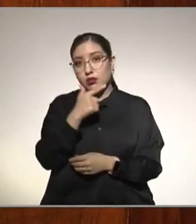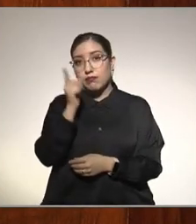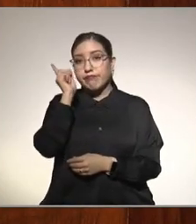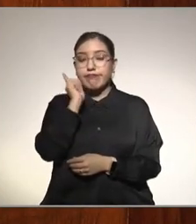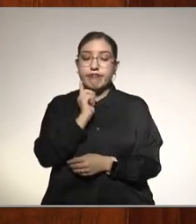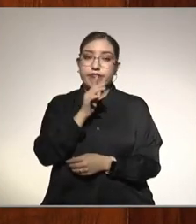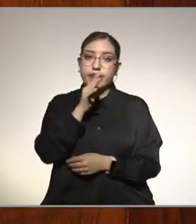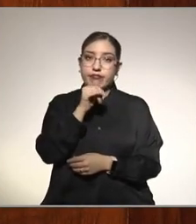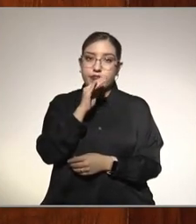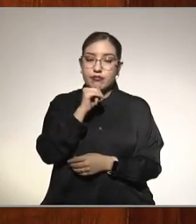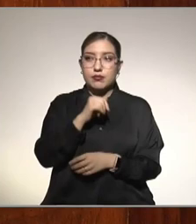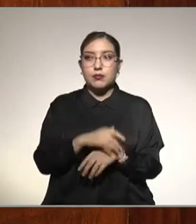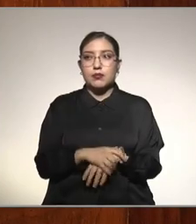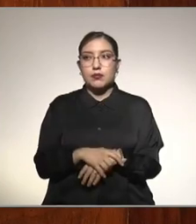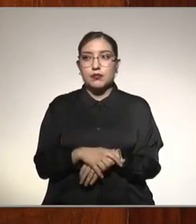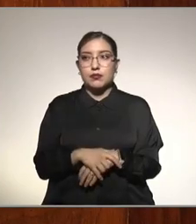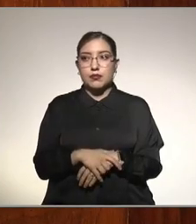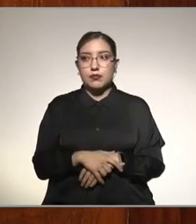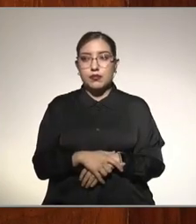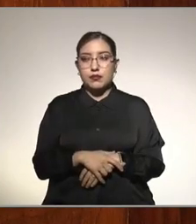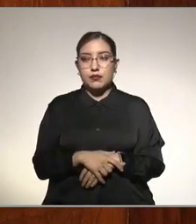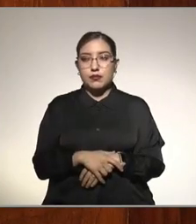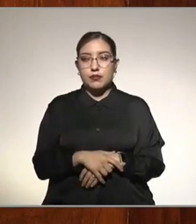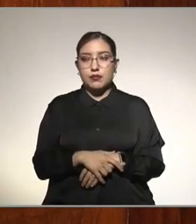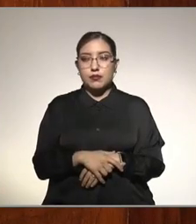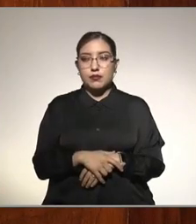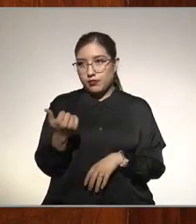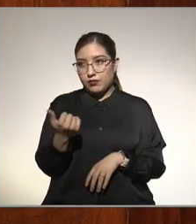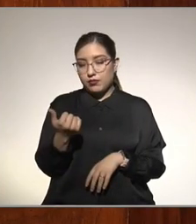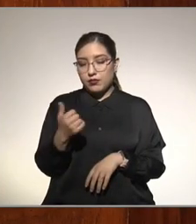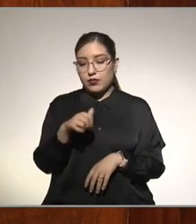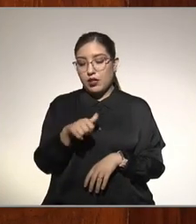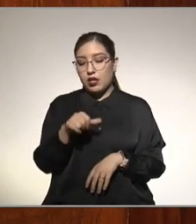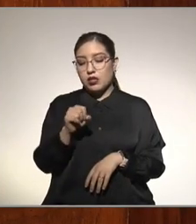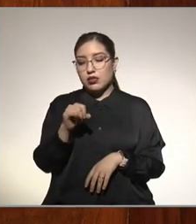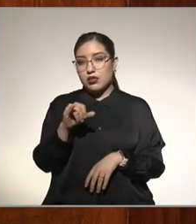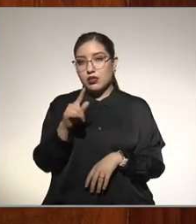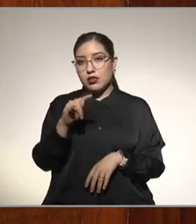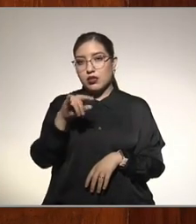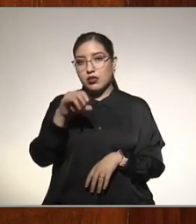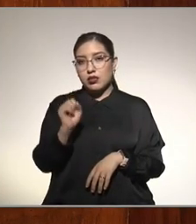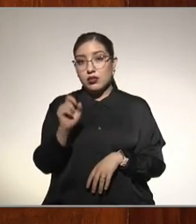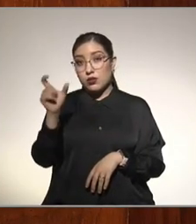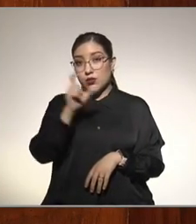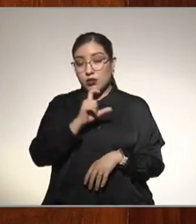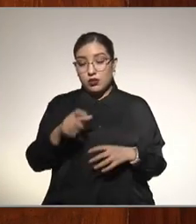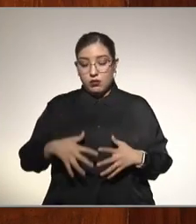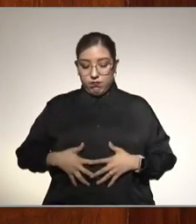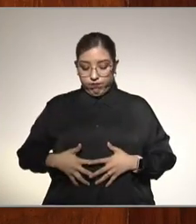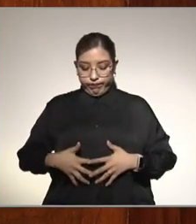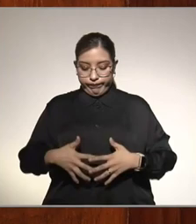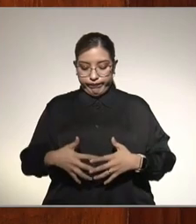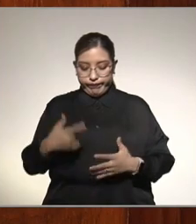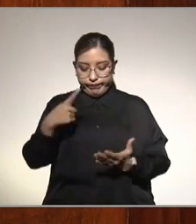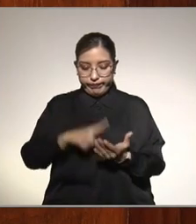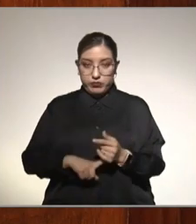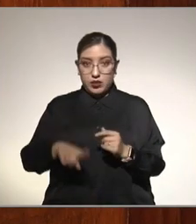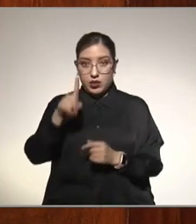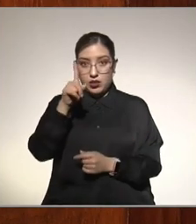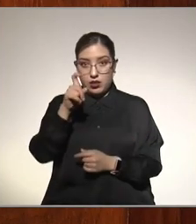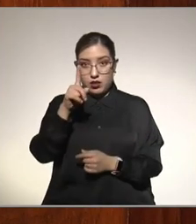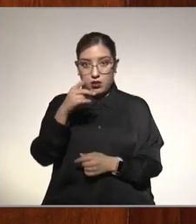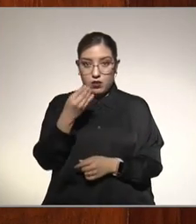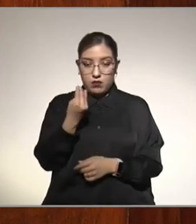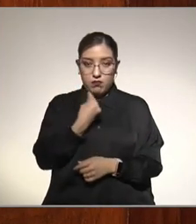complicaciones la otra es la que ya mencionábamos que es asitis que es cuando se acumula líquido en el abdomen es otra de las